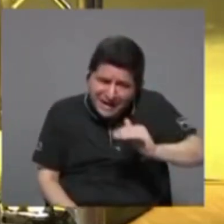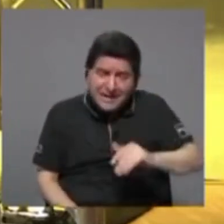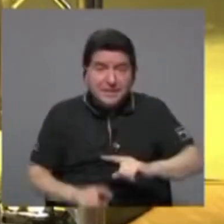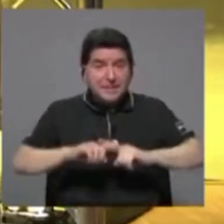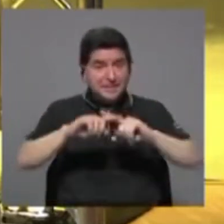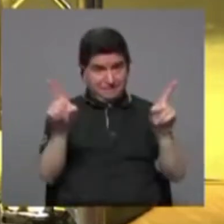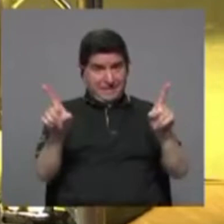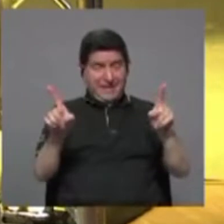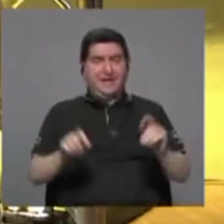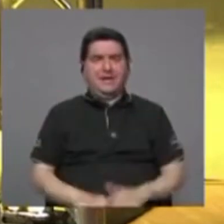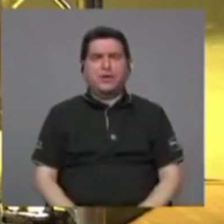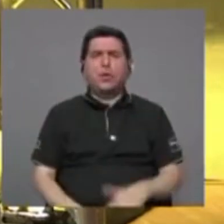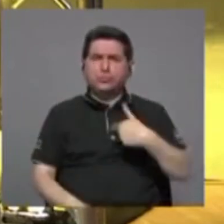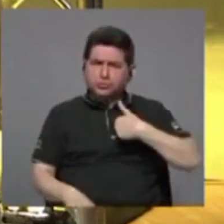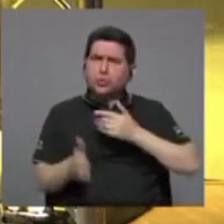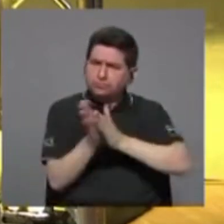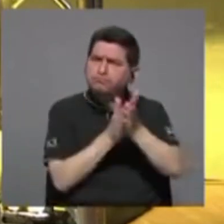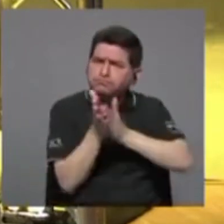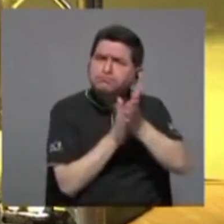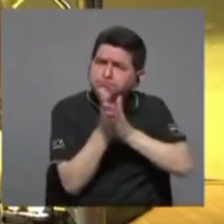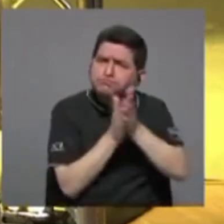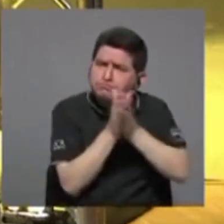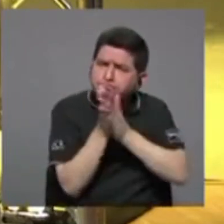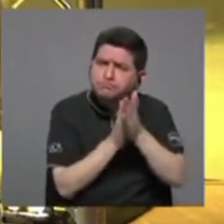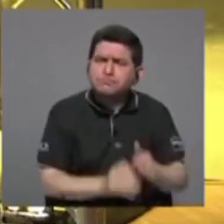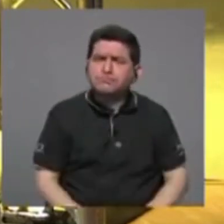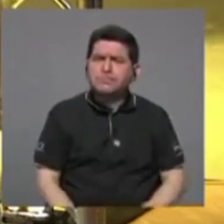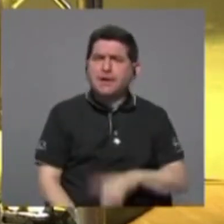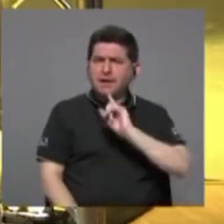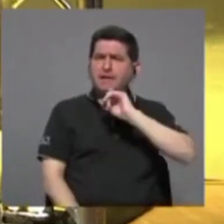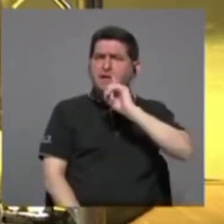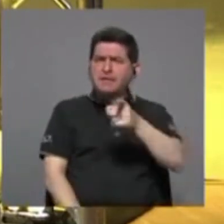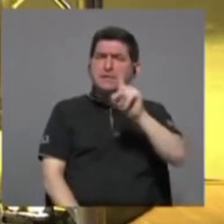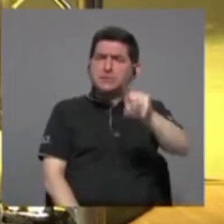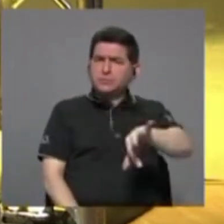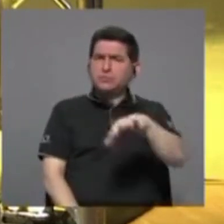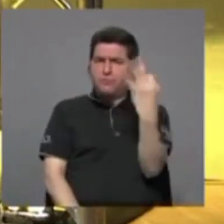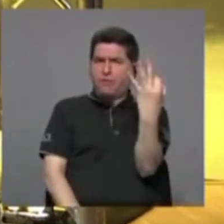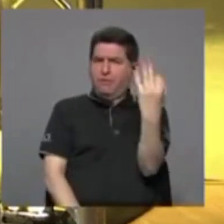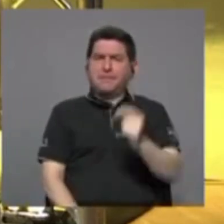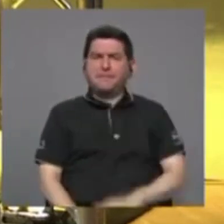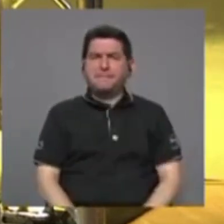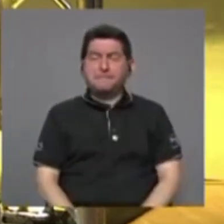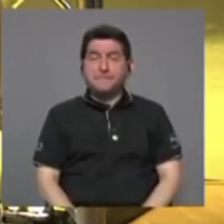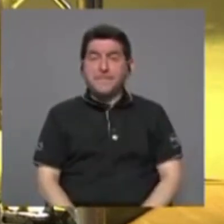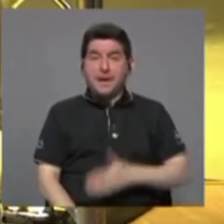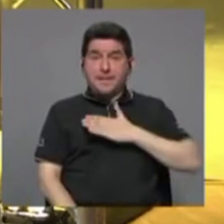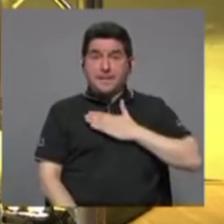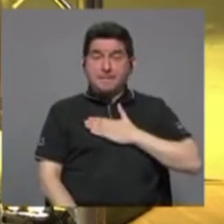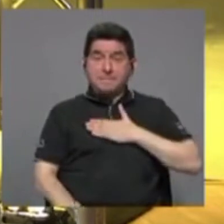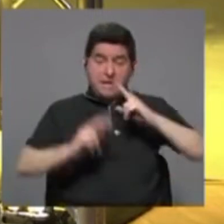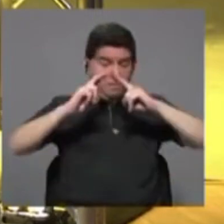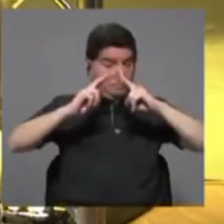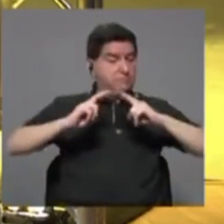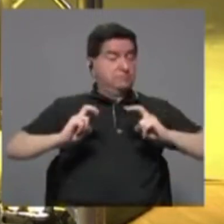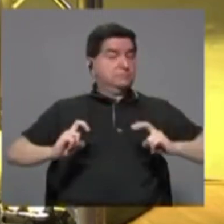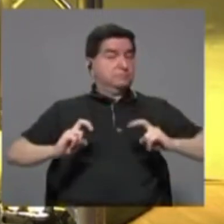Pero aprovechando eso, quiero decir que de alguna manera, por lo menos en mi lectura,